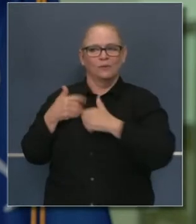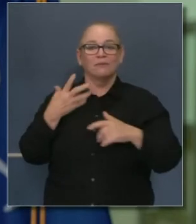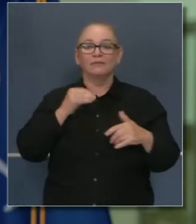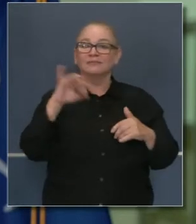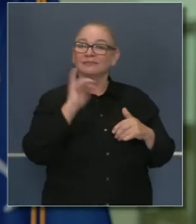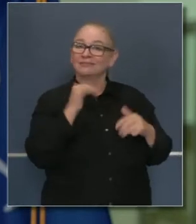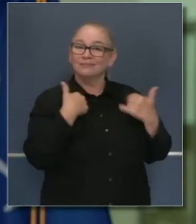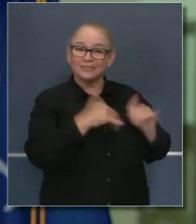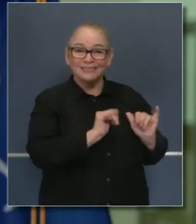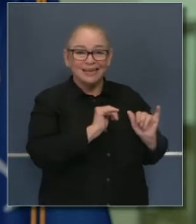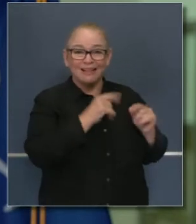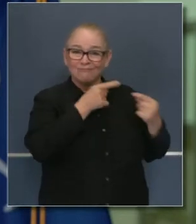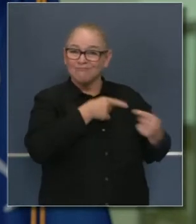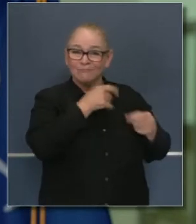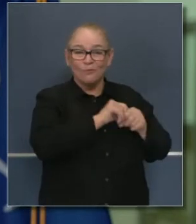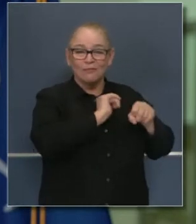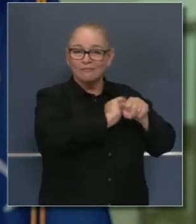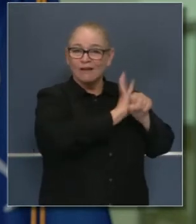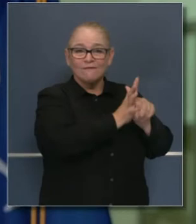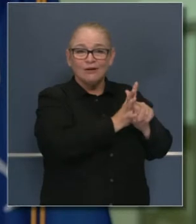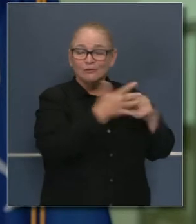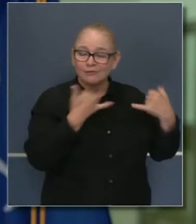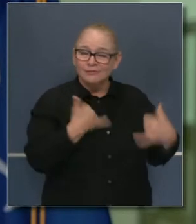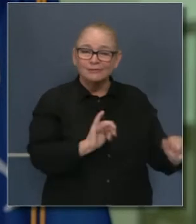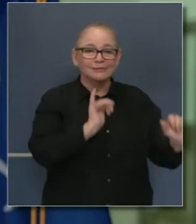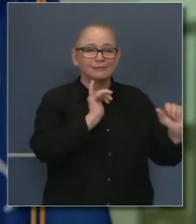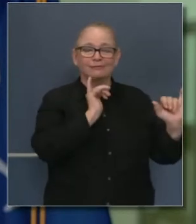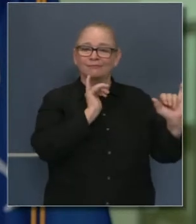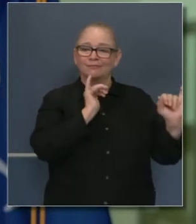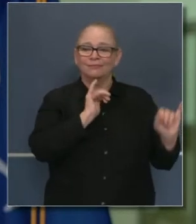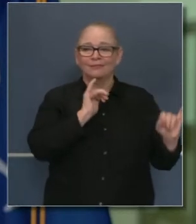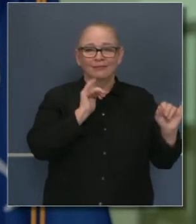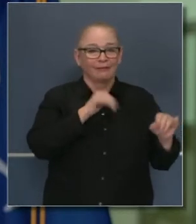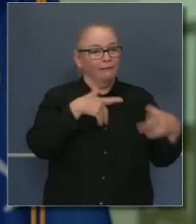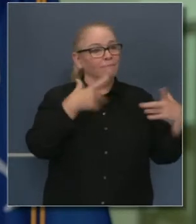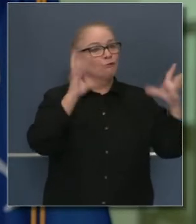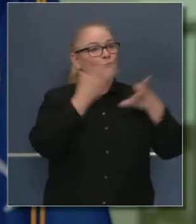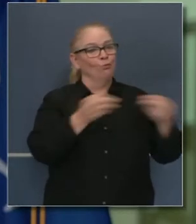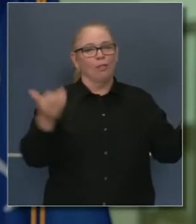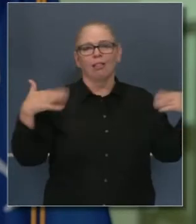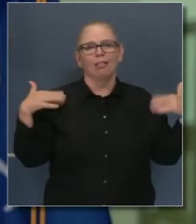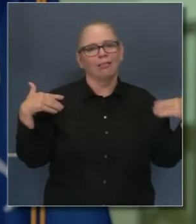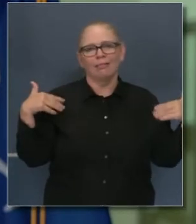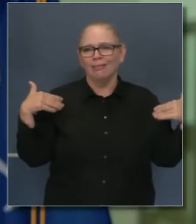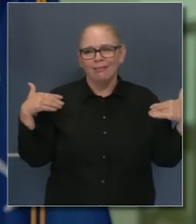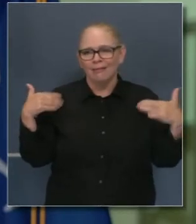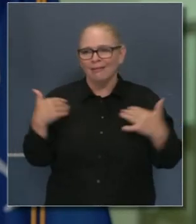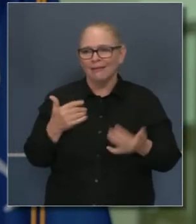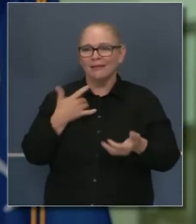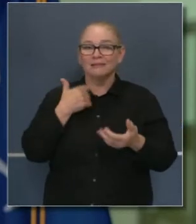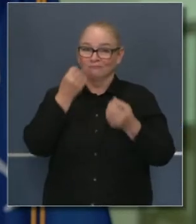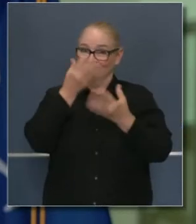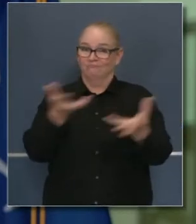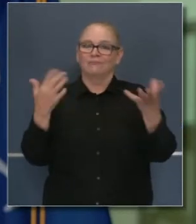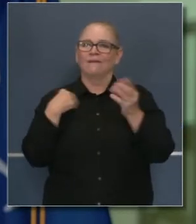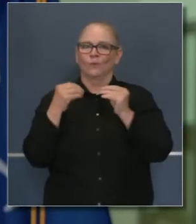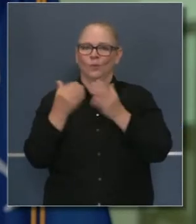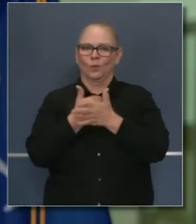forestales, pero también hay retos aún en cuanto a nuestra pandemia. Los números son 6